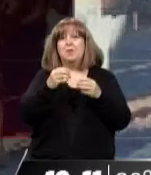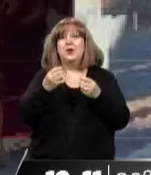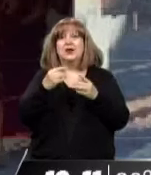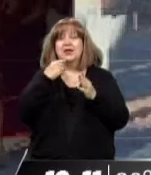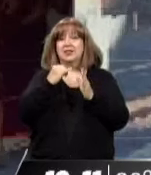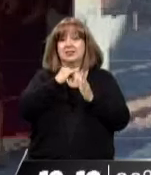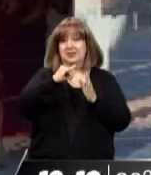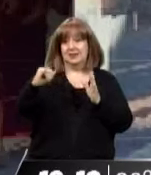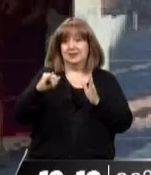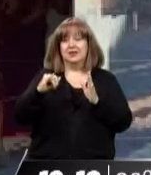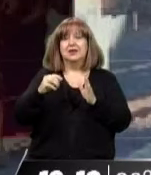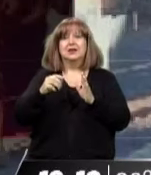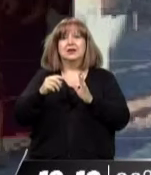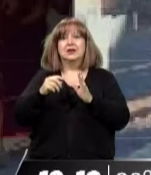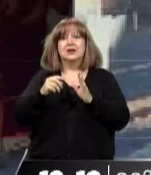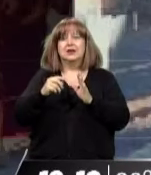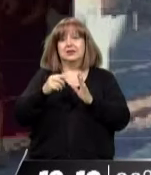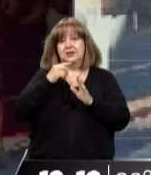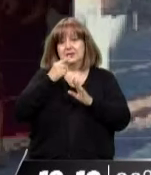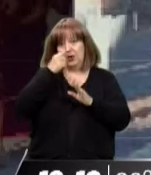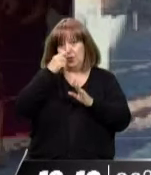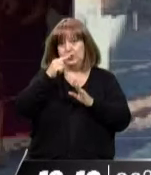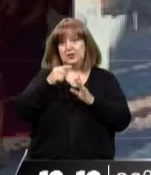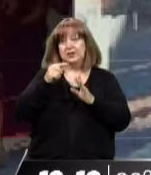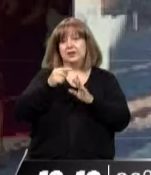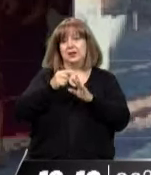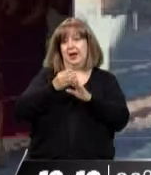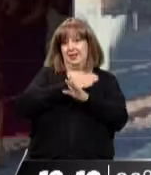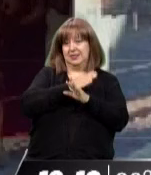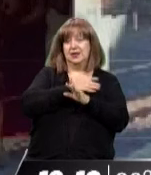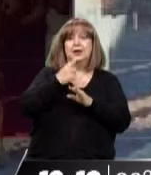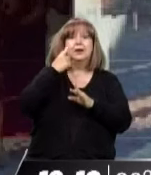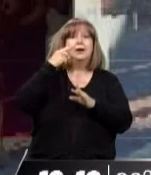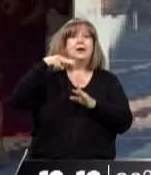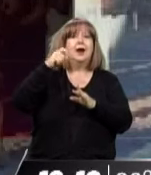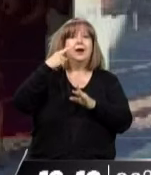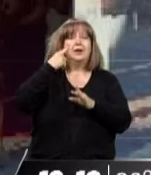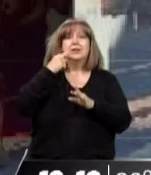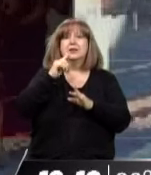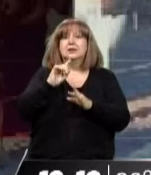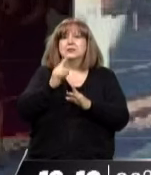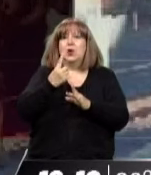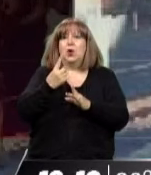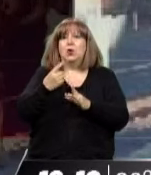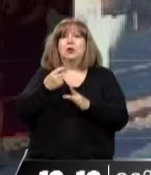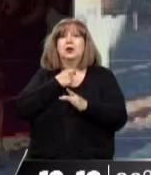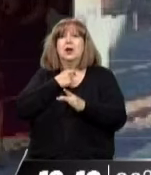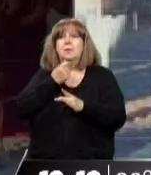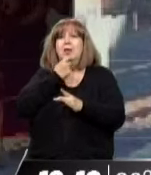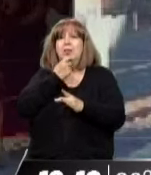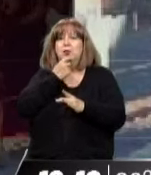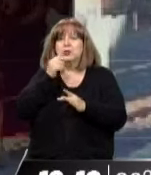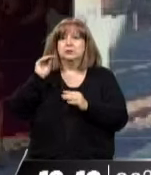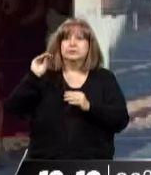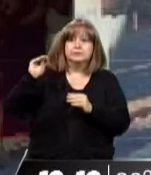comunicado anterior a la aparición de esta última resolución, el INAI había explicado que intentó hacerlo con la provincia de Mendoza,